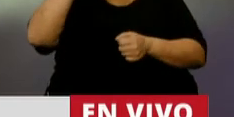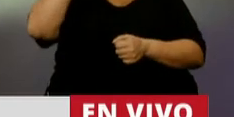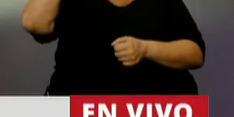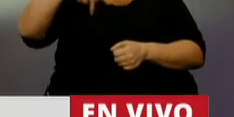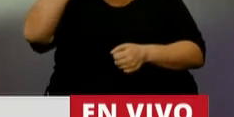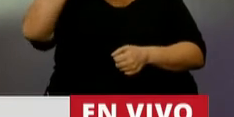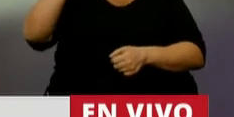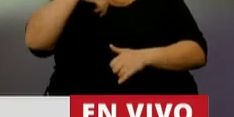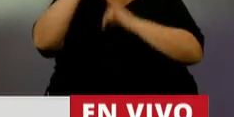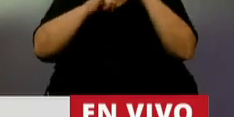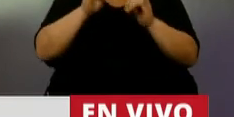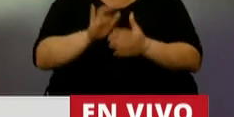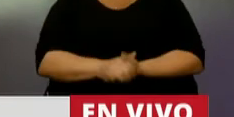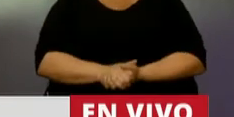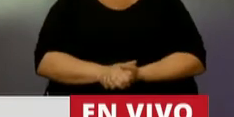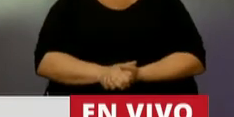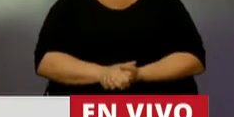cerrando con esto, señor Presidente.